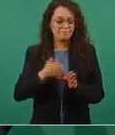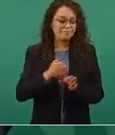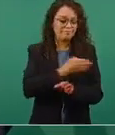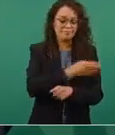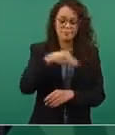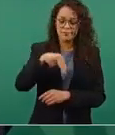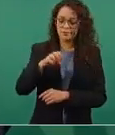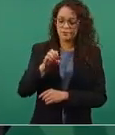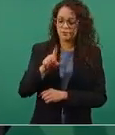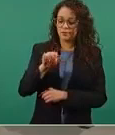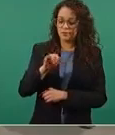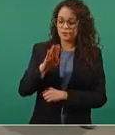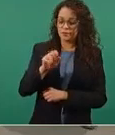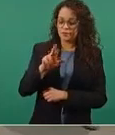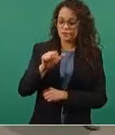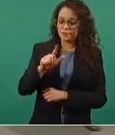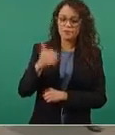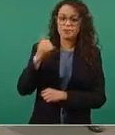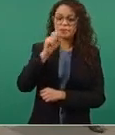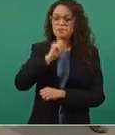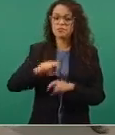a la Comisión Federal de Electricidad.